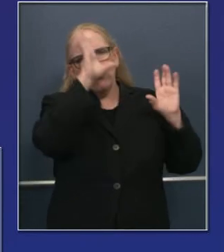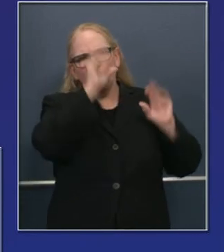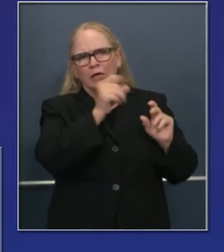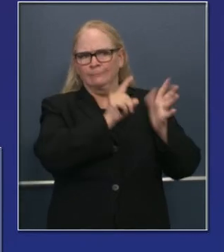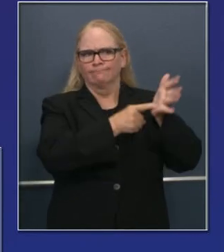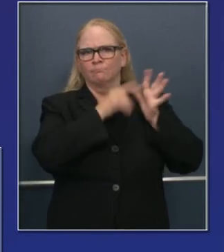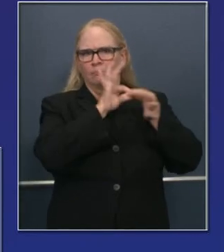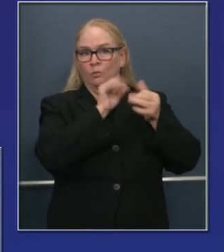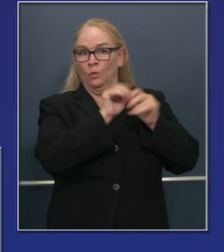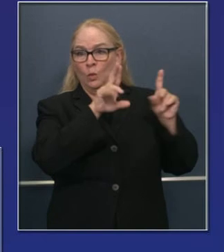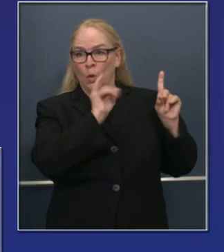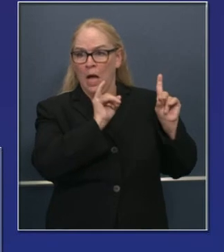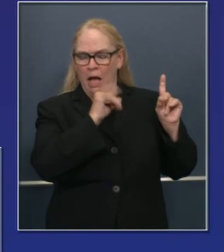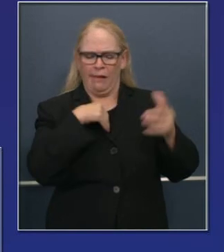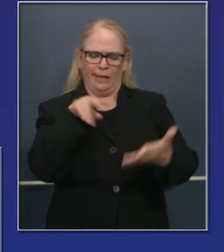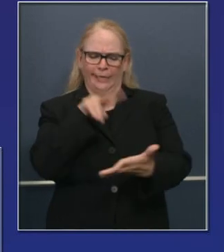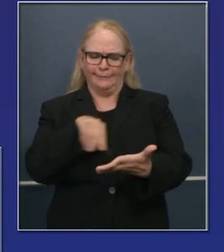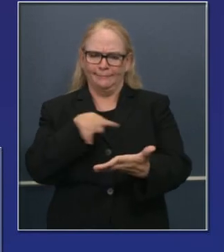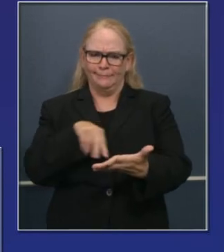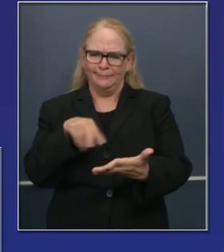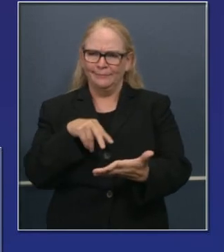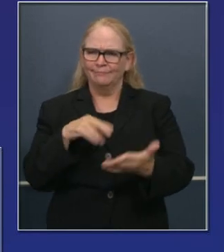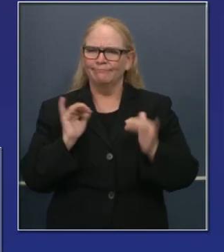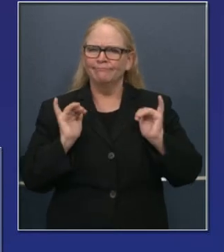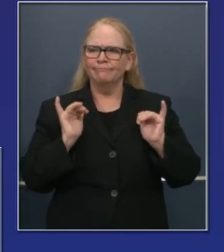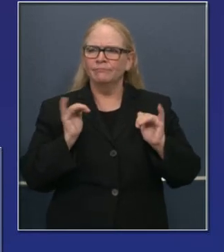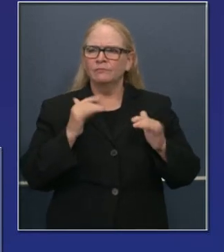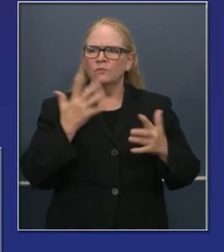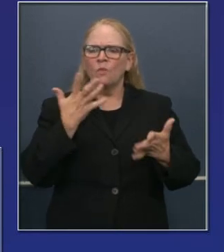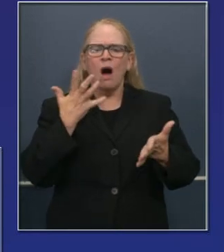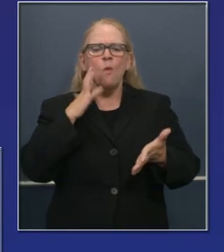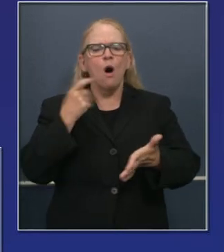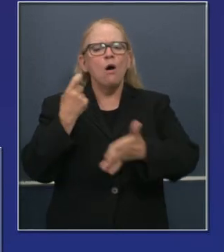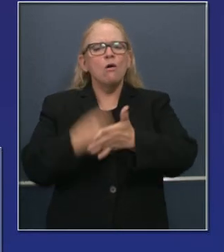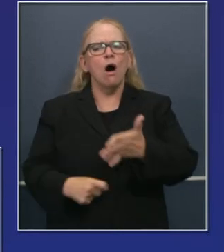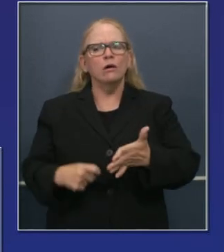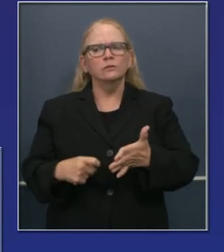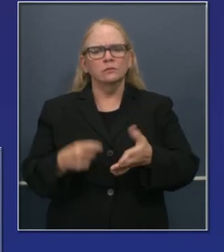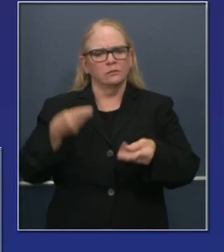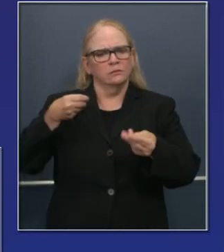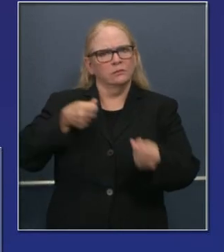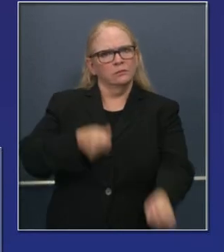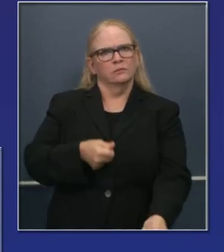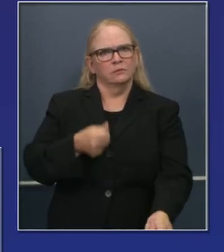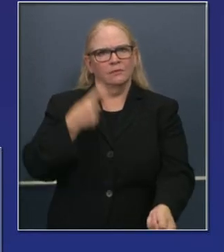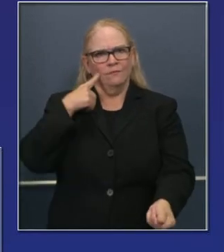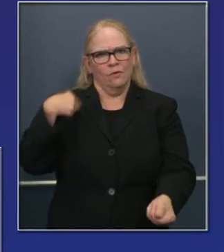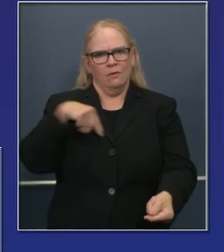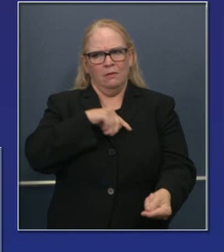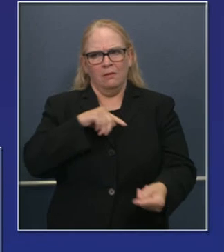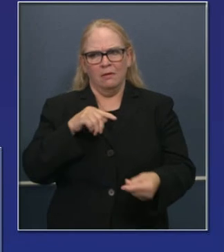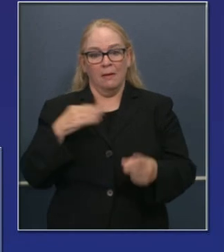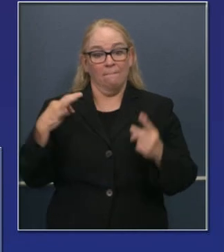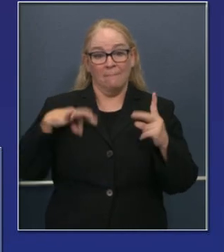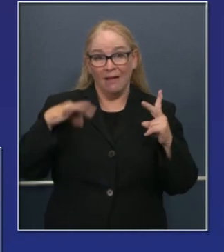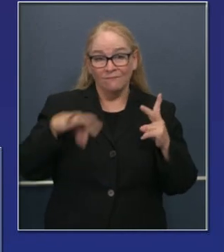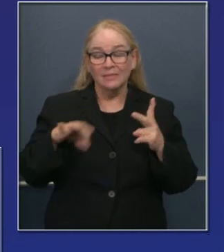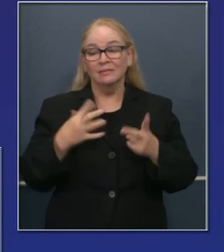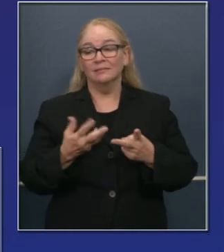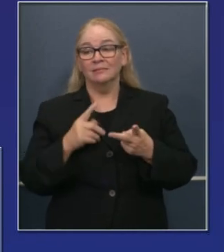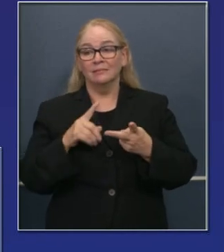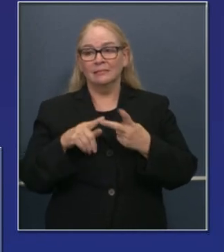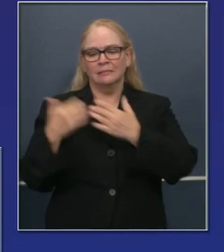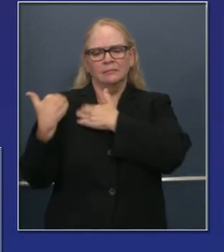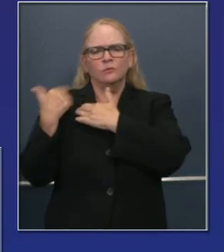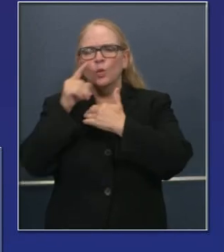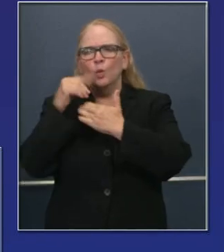el presidente propuso, la analizado y hemos visto cuáles son los beneficios y